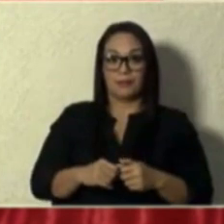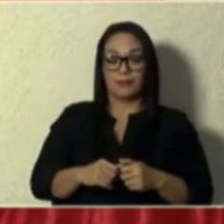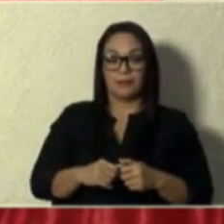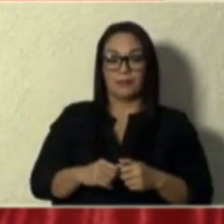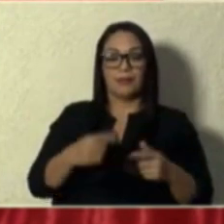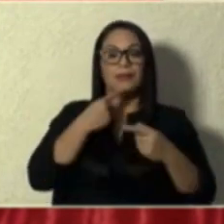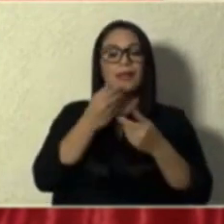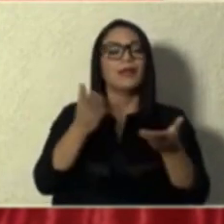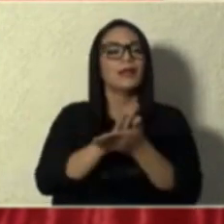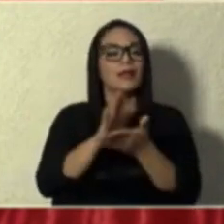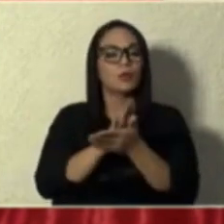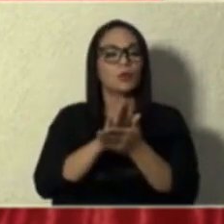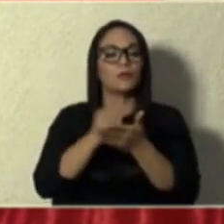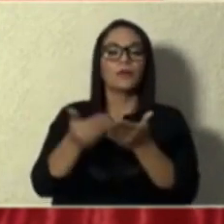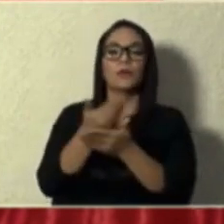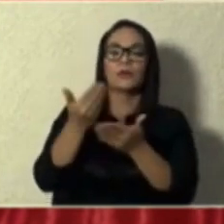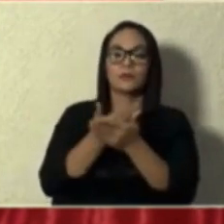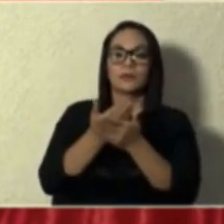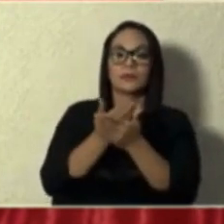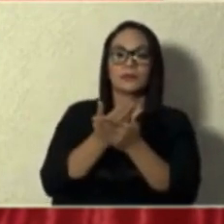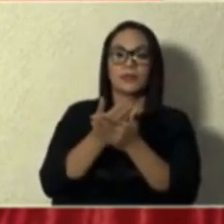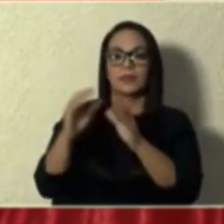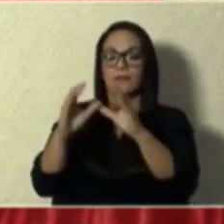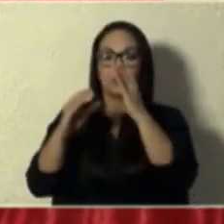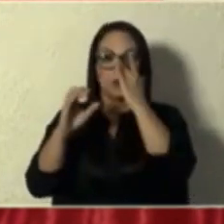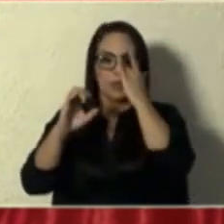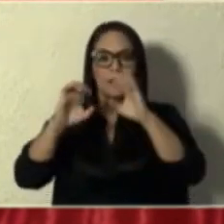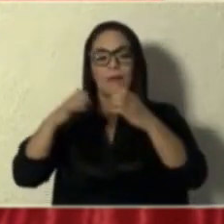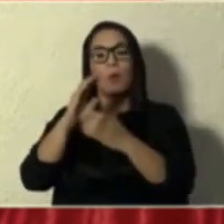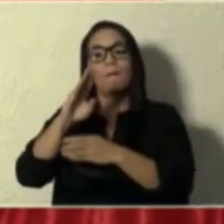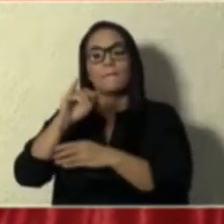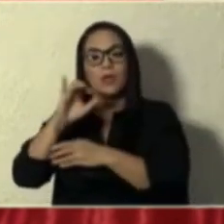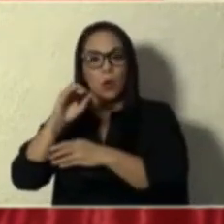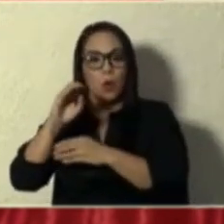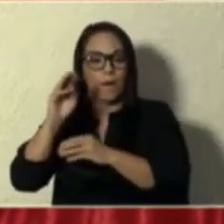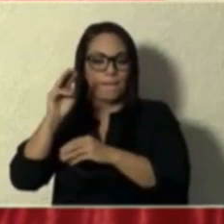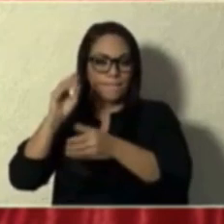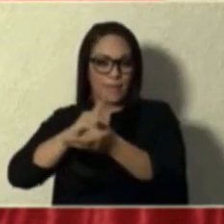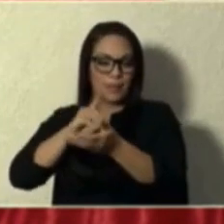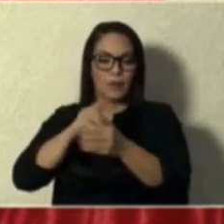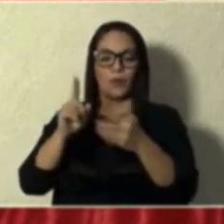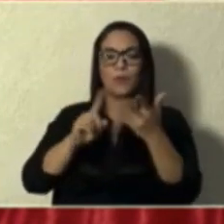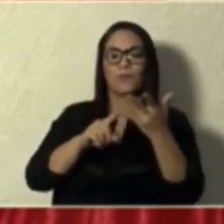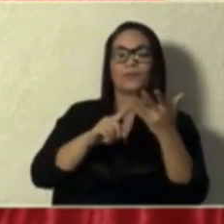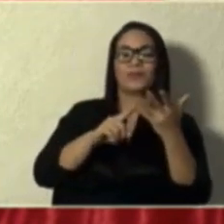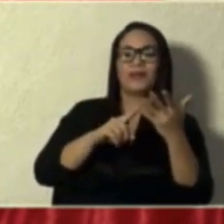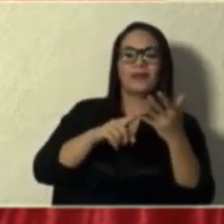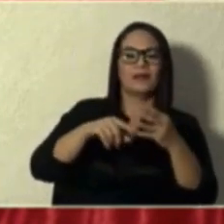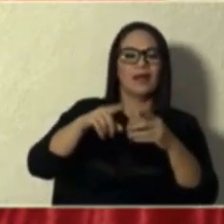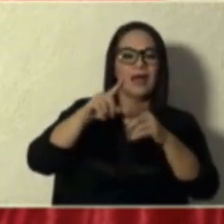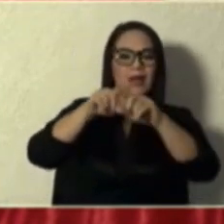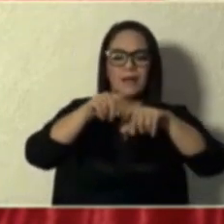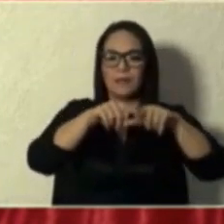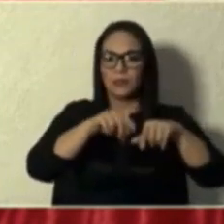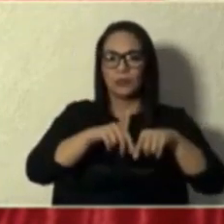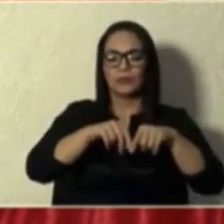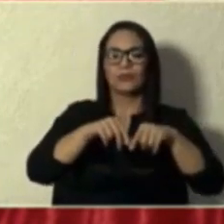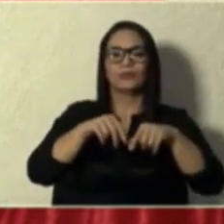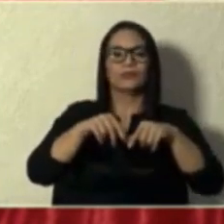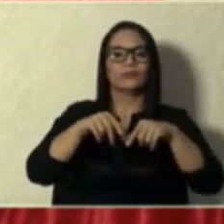Decreto de renovación de certificados de equipo y material biomédico. Eliminación de 24 de 35